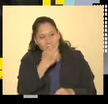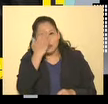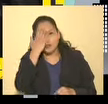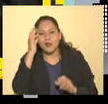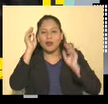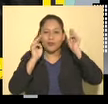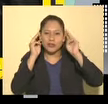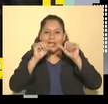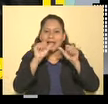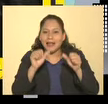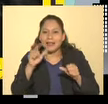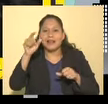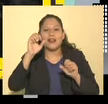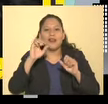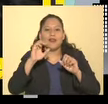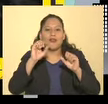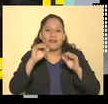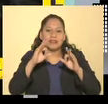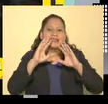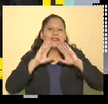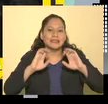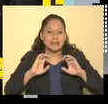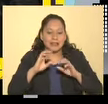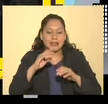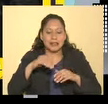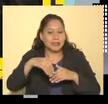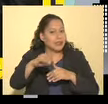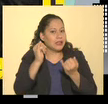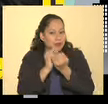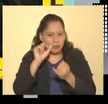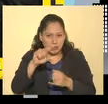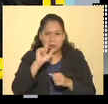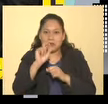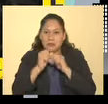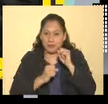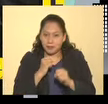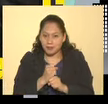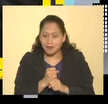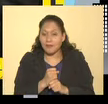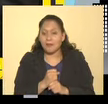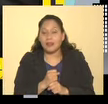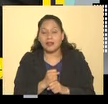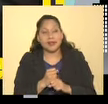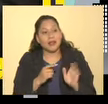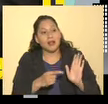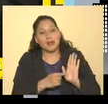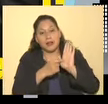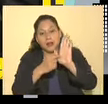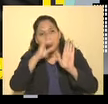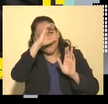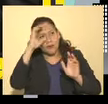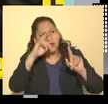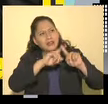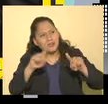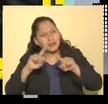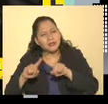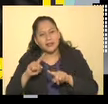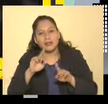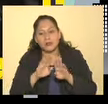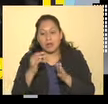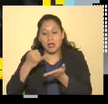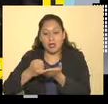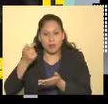es el Museo de Arte de la Secretaría de Hacienda. Que cumple este año 20 años. Y que no solamente exhibe las colecciones Pago en Especie y Acervo